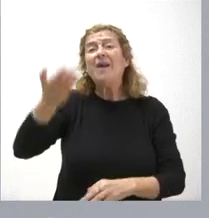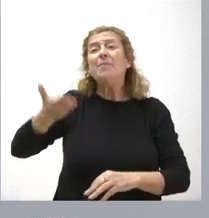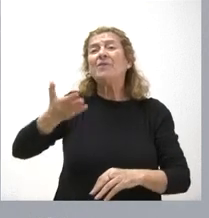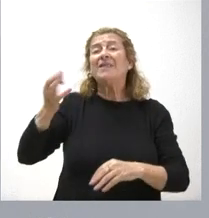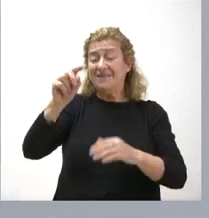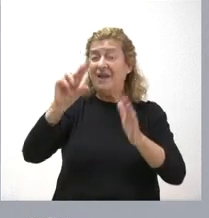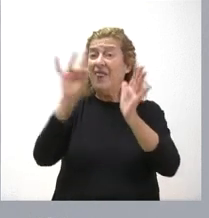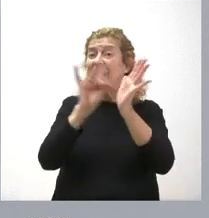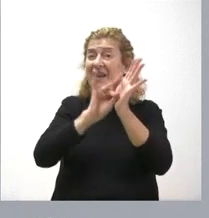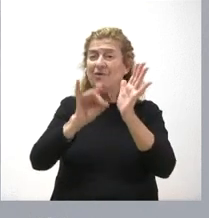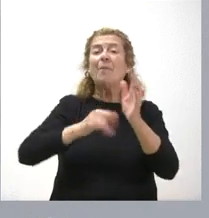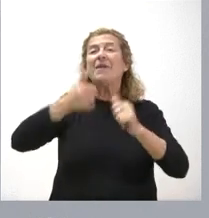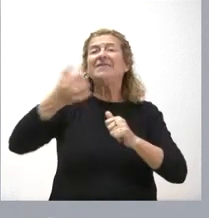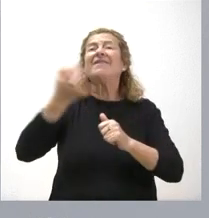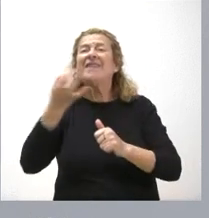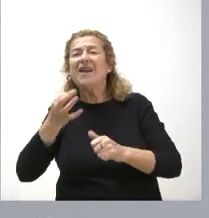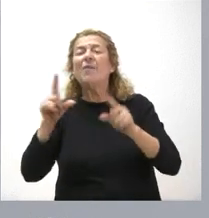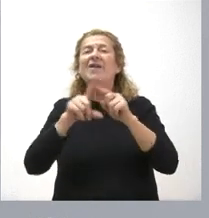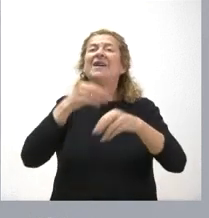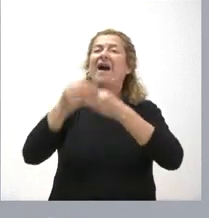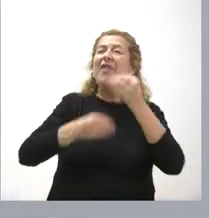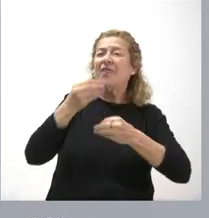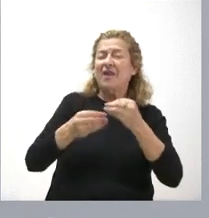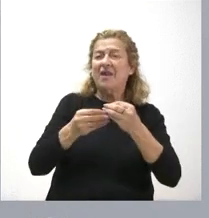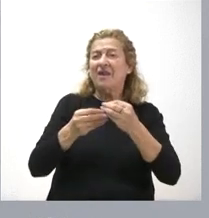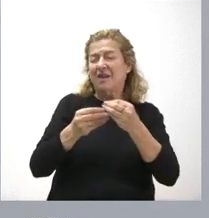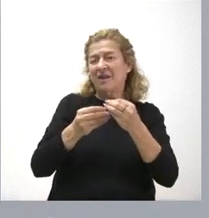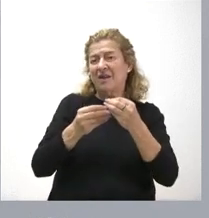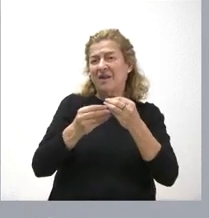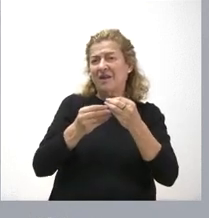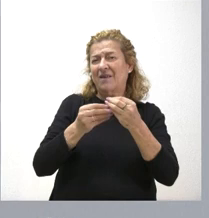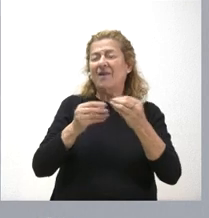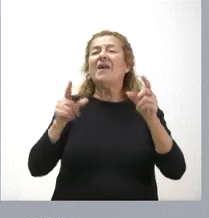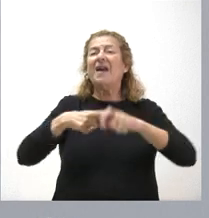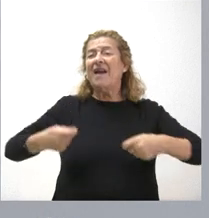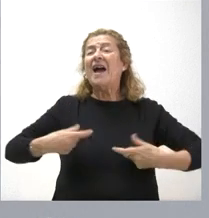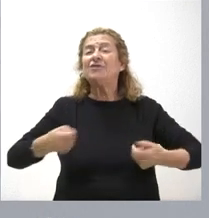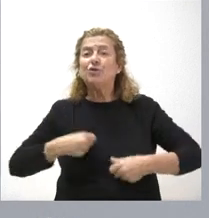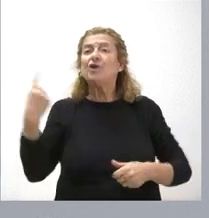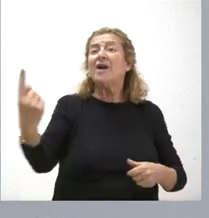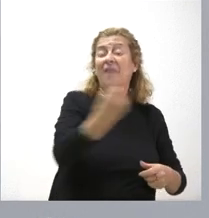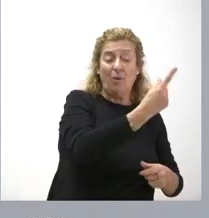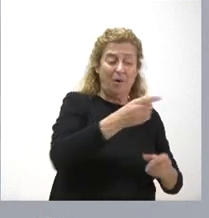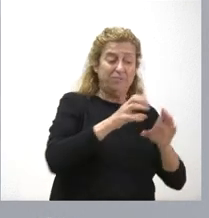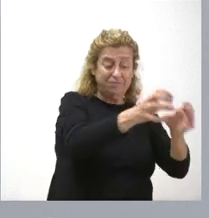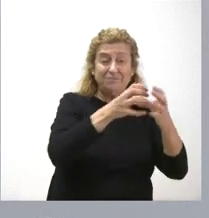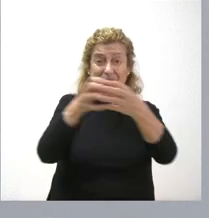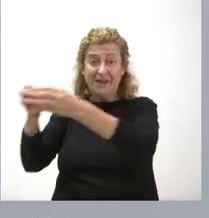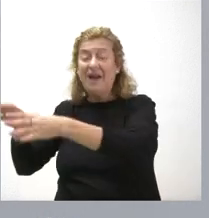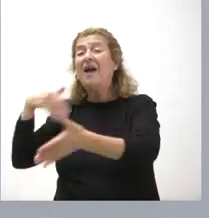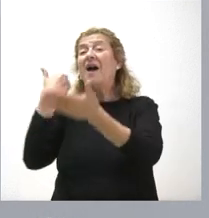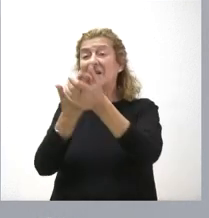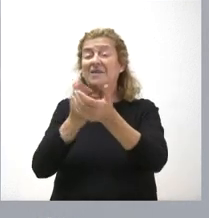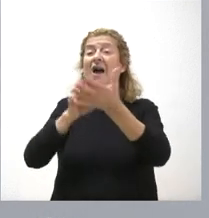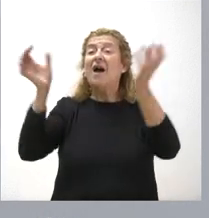decreto, más allá de que regula cómo se cargan las imputaciones de los gastos de cada una de las partidas hasta la